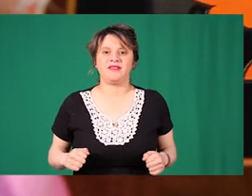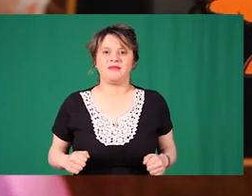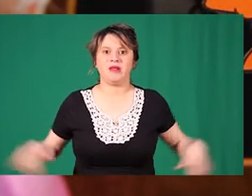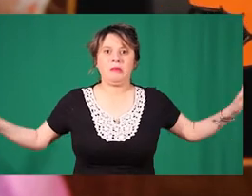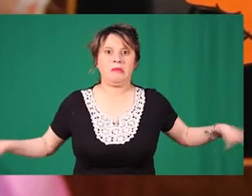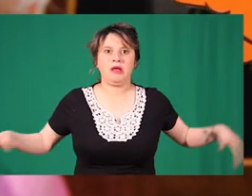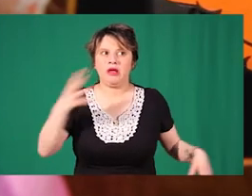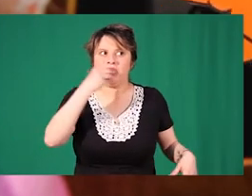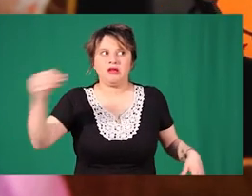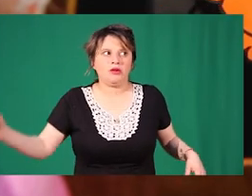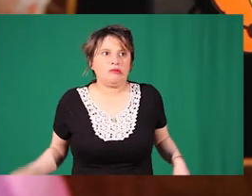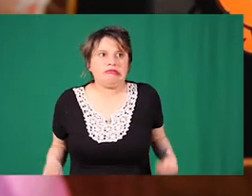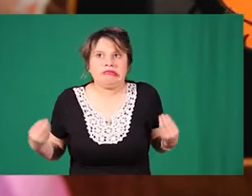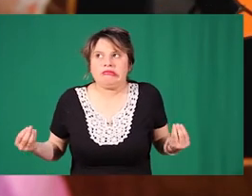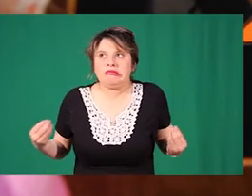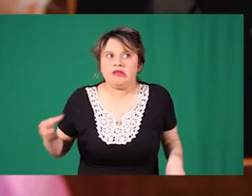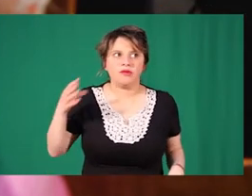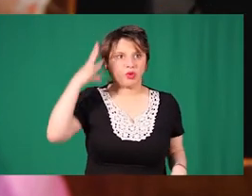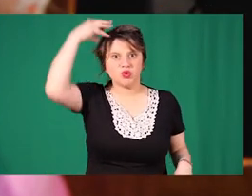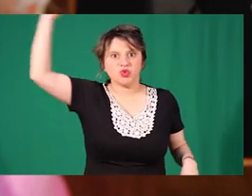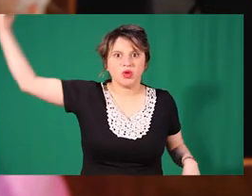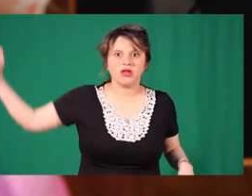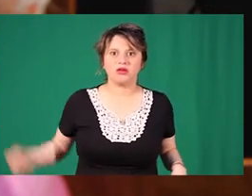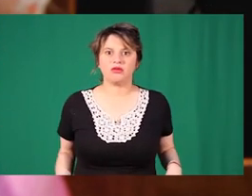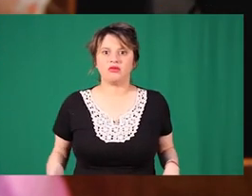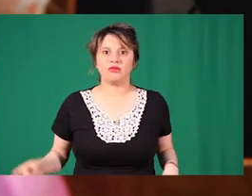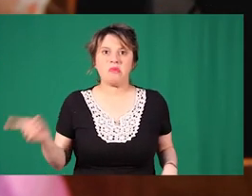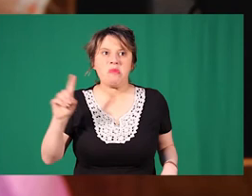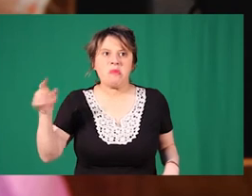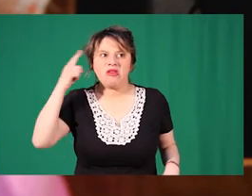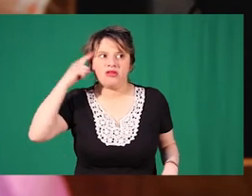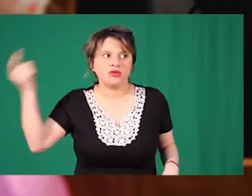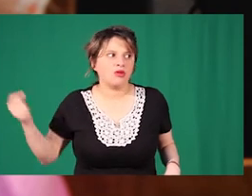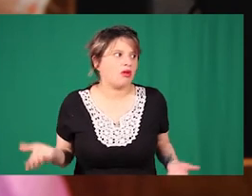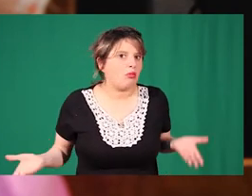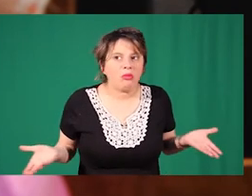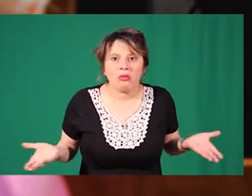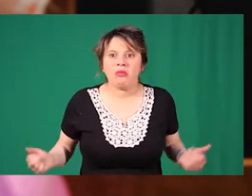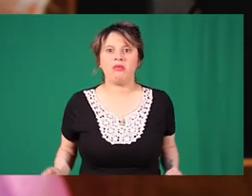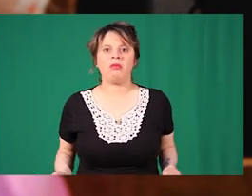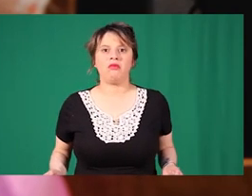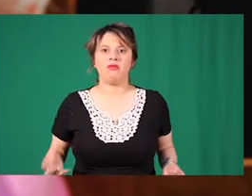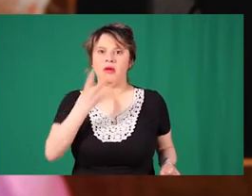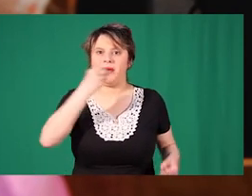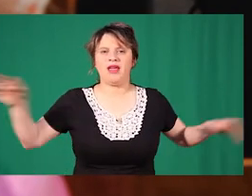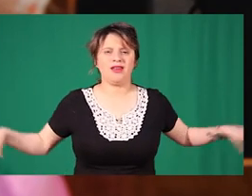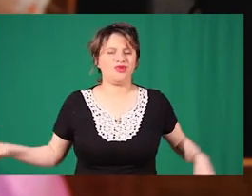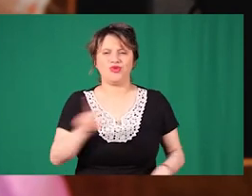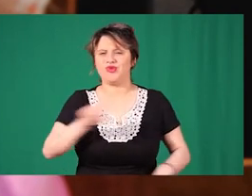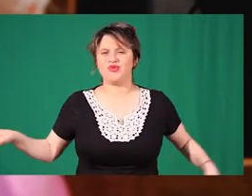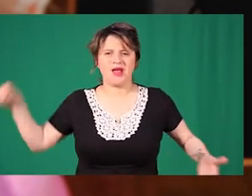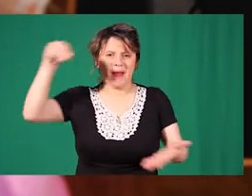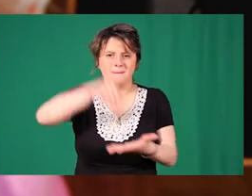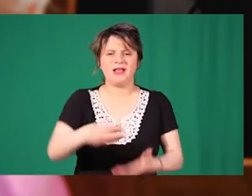El pajarito estaba como en un sueño Nunca pensó que esto pasaría Y desde ese entonces El pajarito nunca